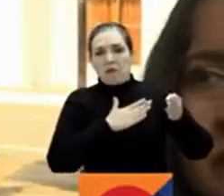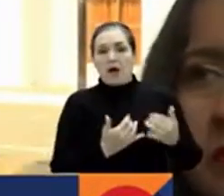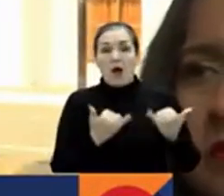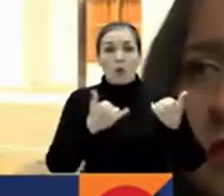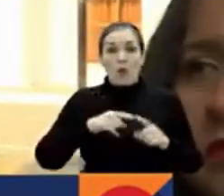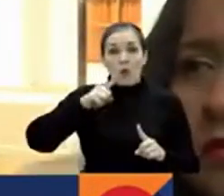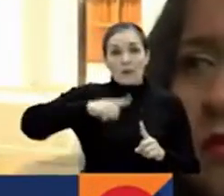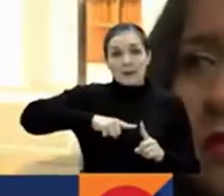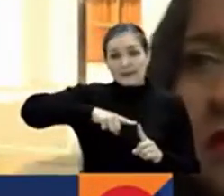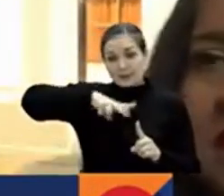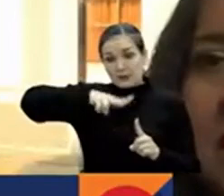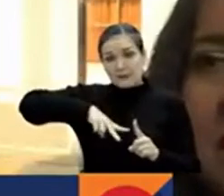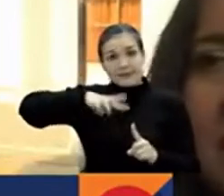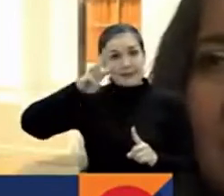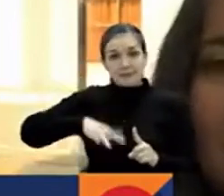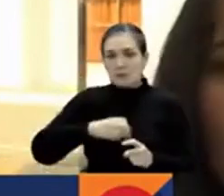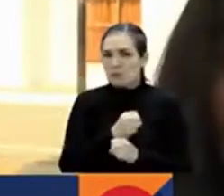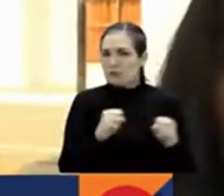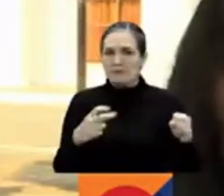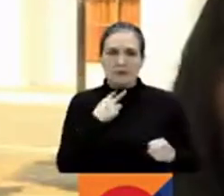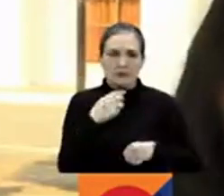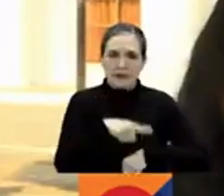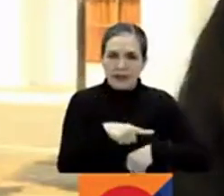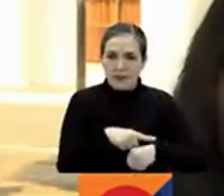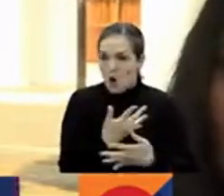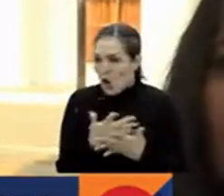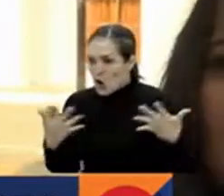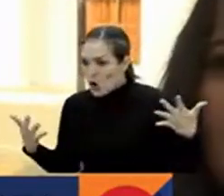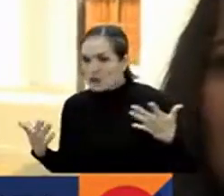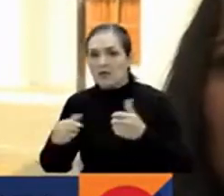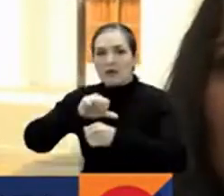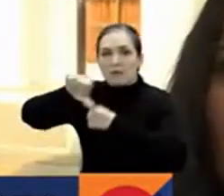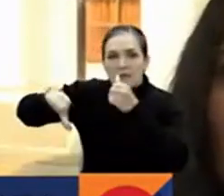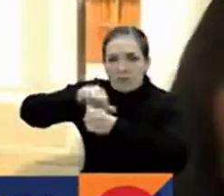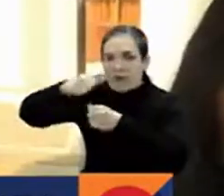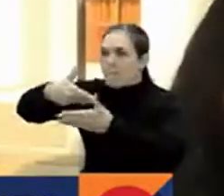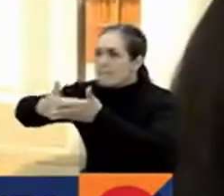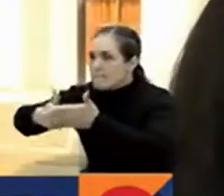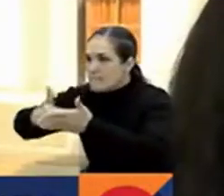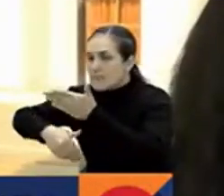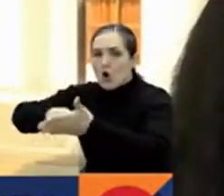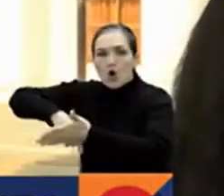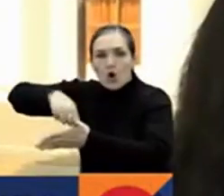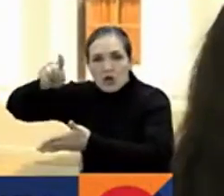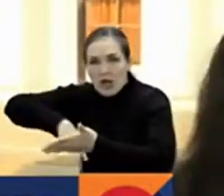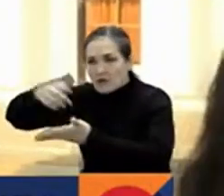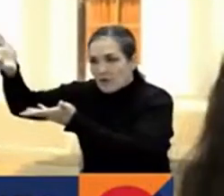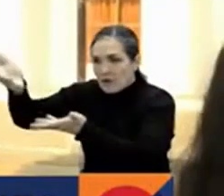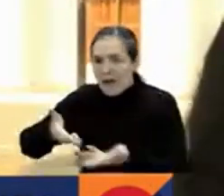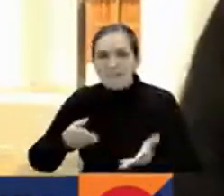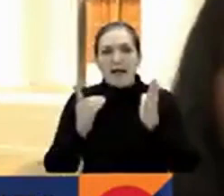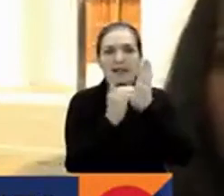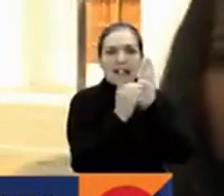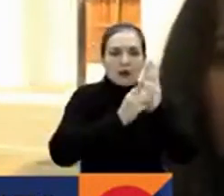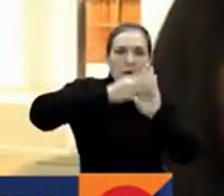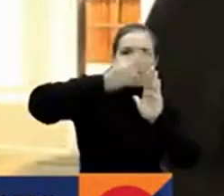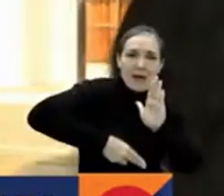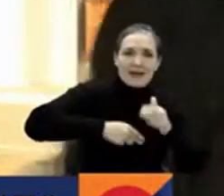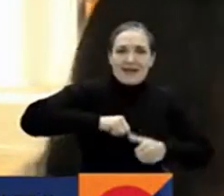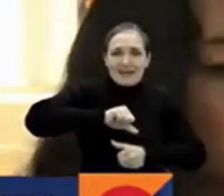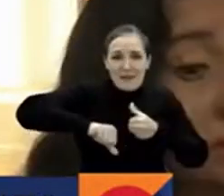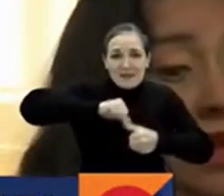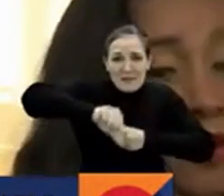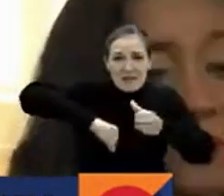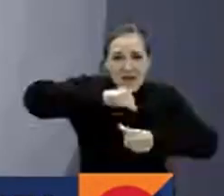nosotros no teníamos todas las herramientas a la mano. En lo público hay que hacer unos procesos contractuales, hay que decretar la calamidad pública, hay que hacer